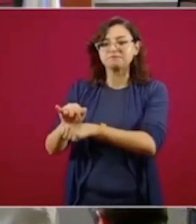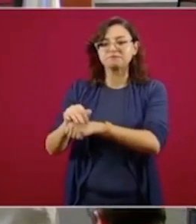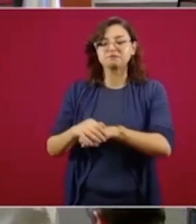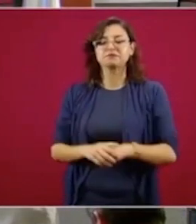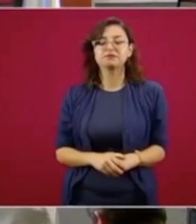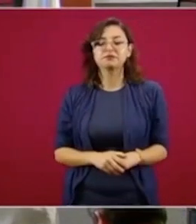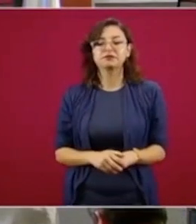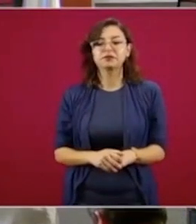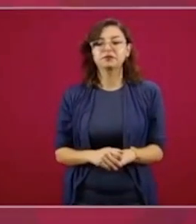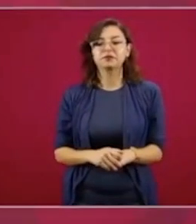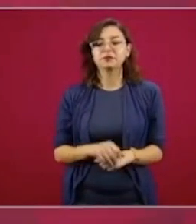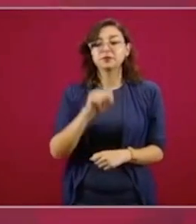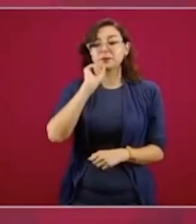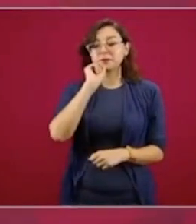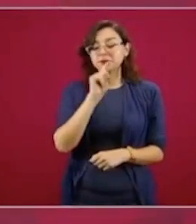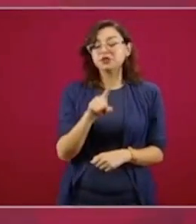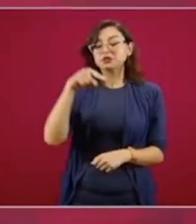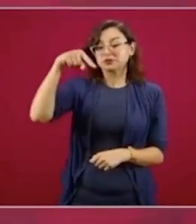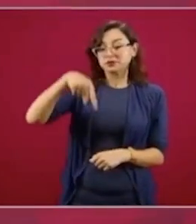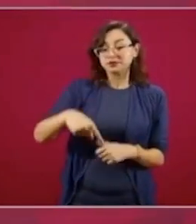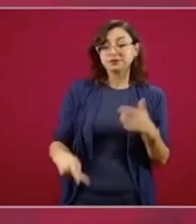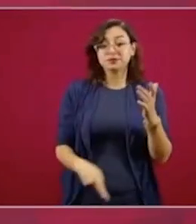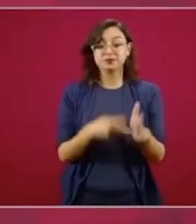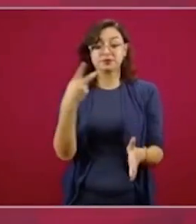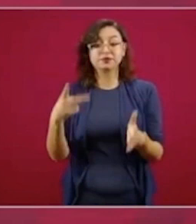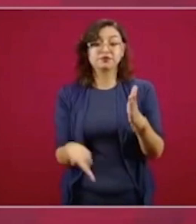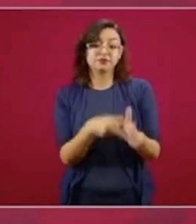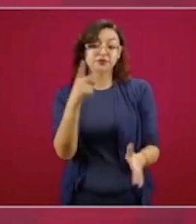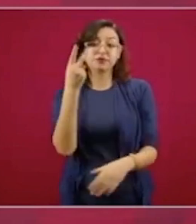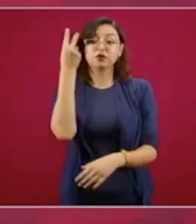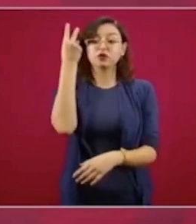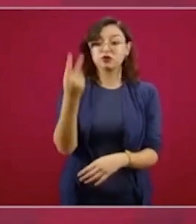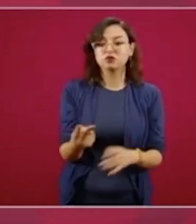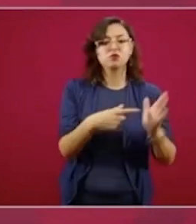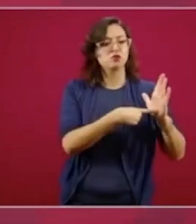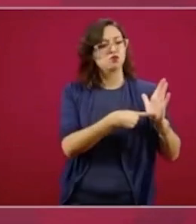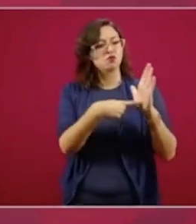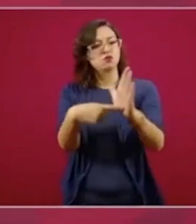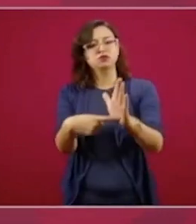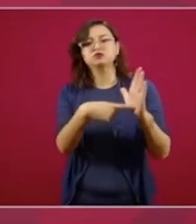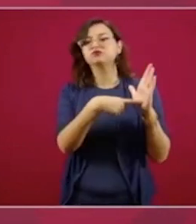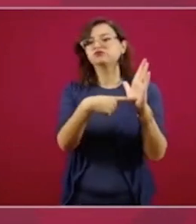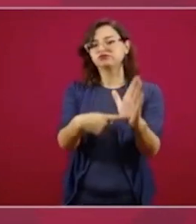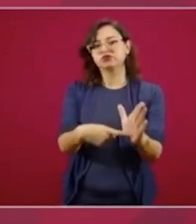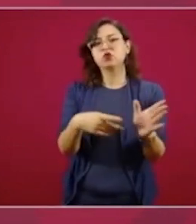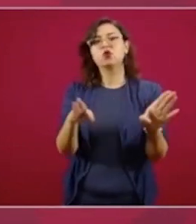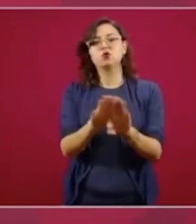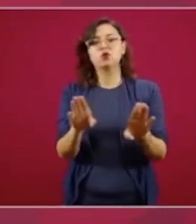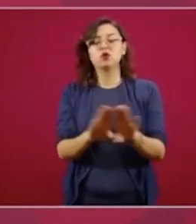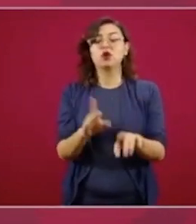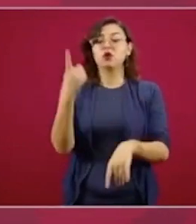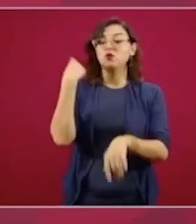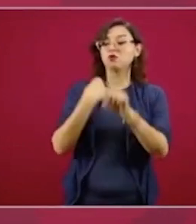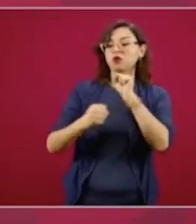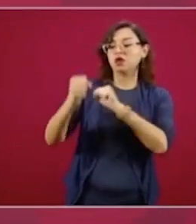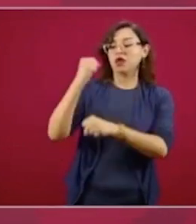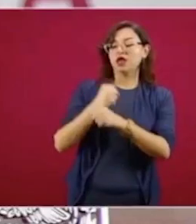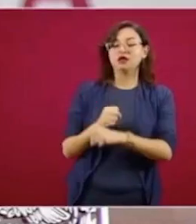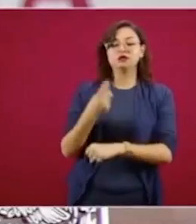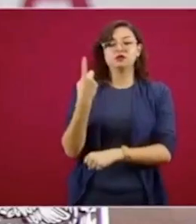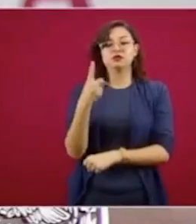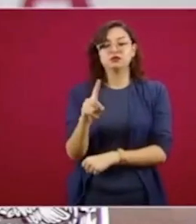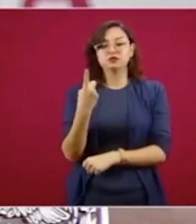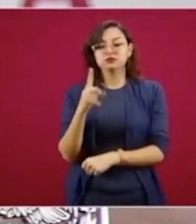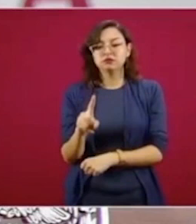dos ocasiones hemos informado y exhibido el comportamiento de estos mecanismos. En diciembre del año pasado, como